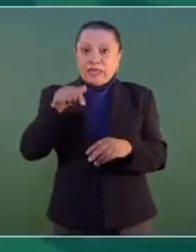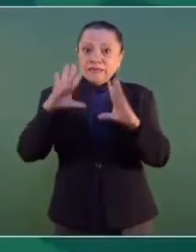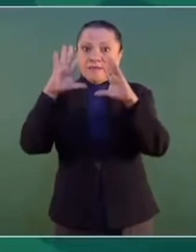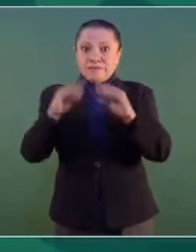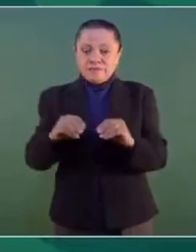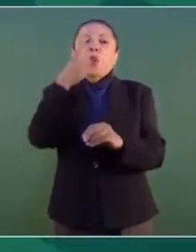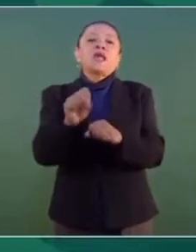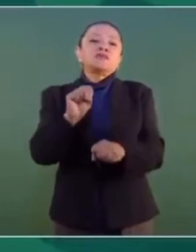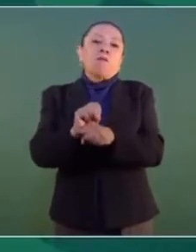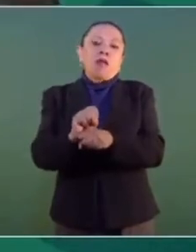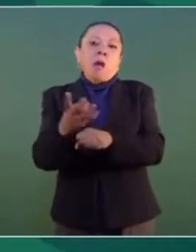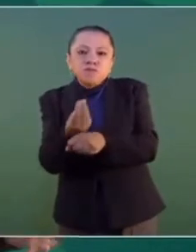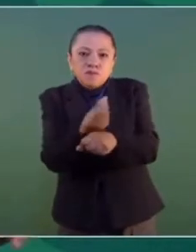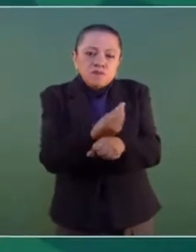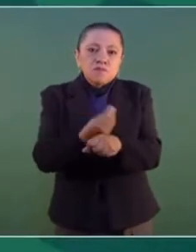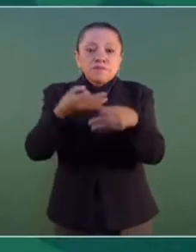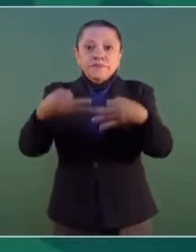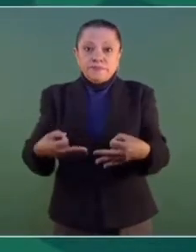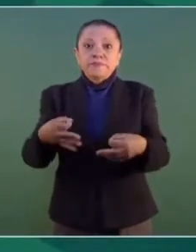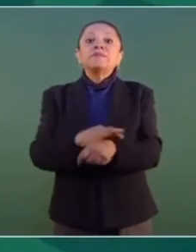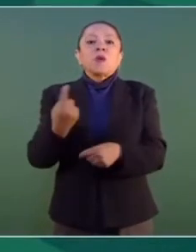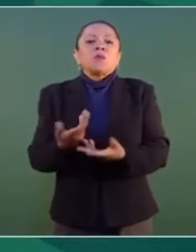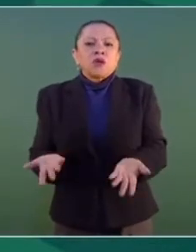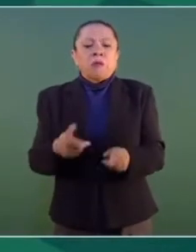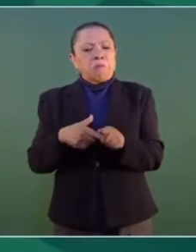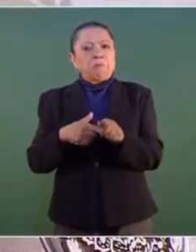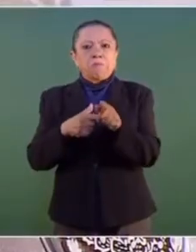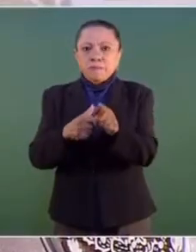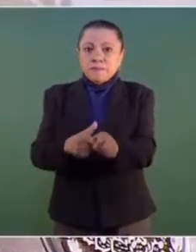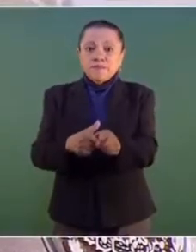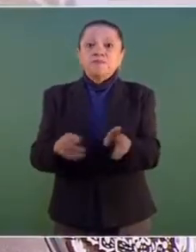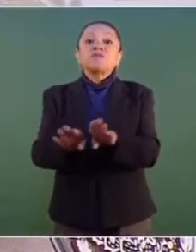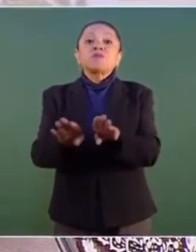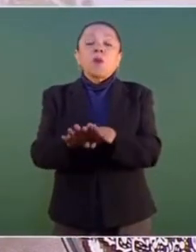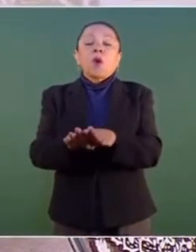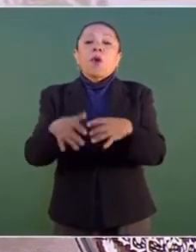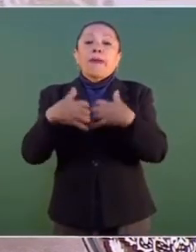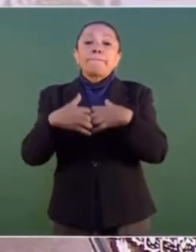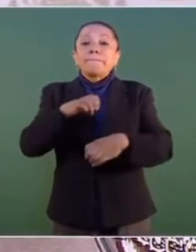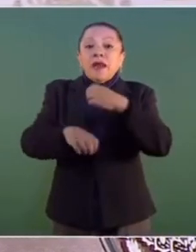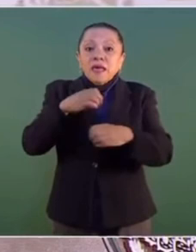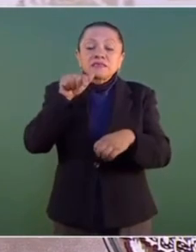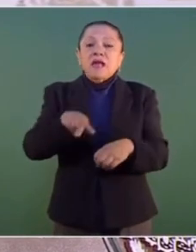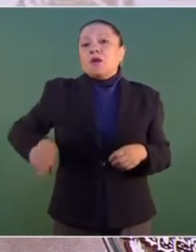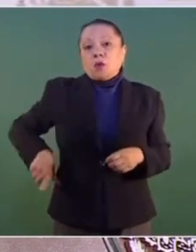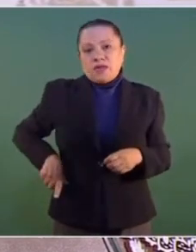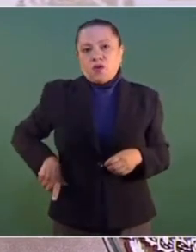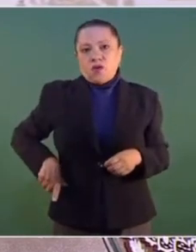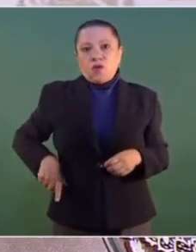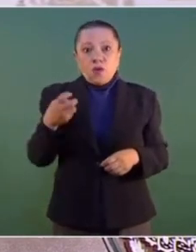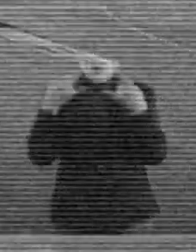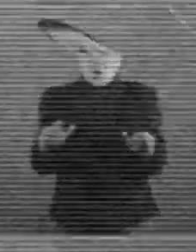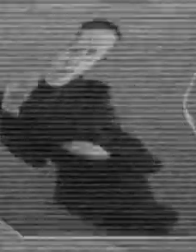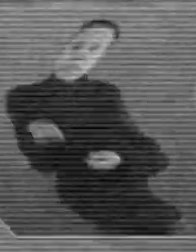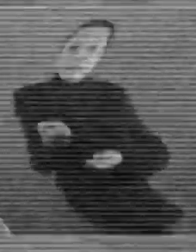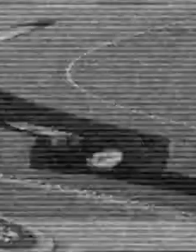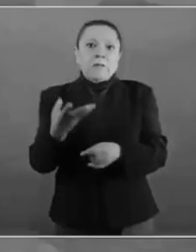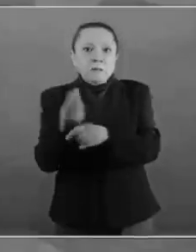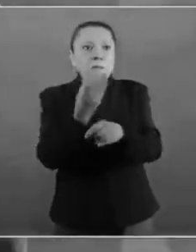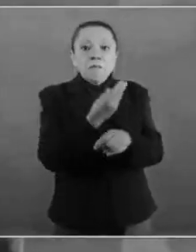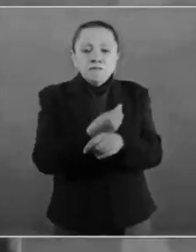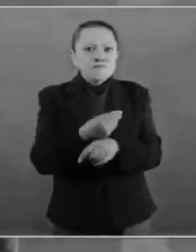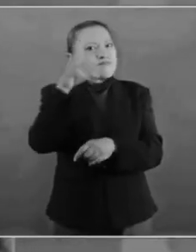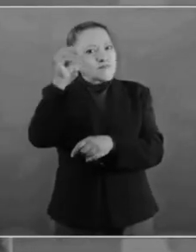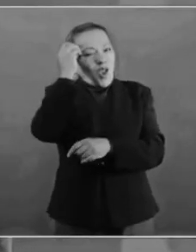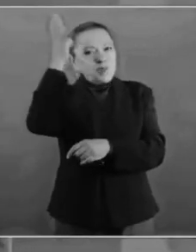porque se mantiene como empresa pública la Comisión Federal de Electricidad. olvidar al general